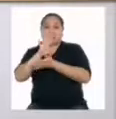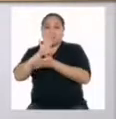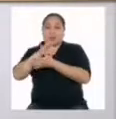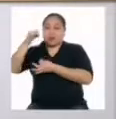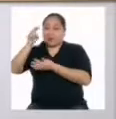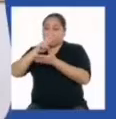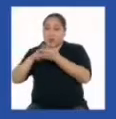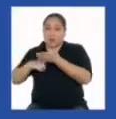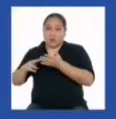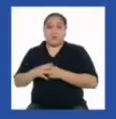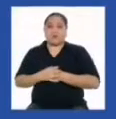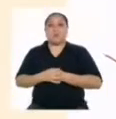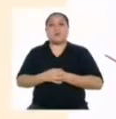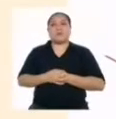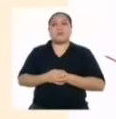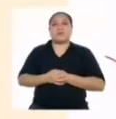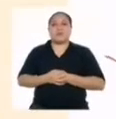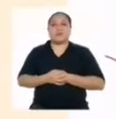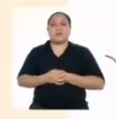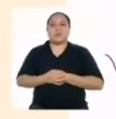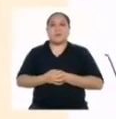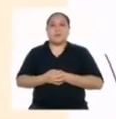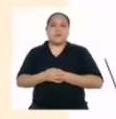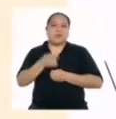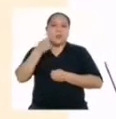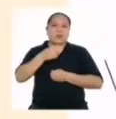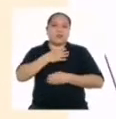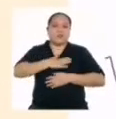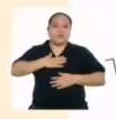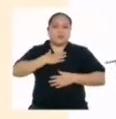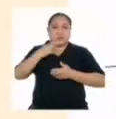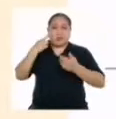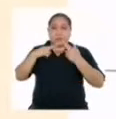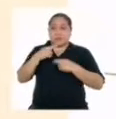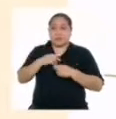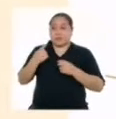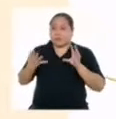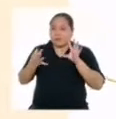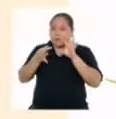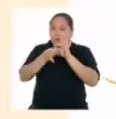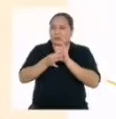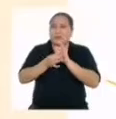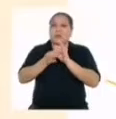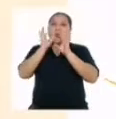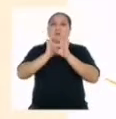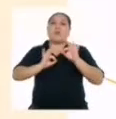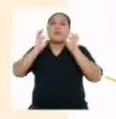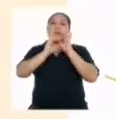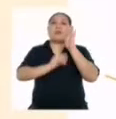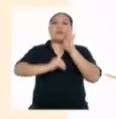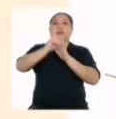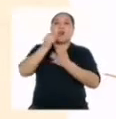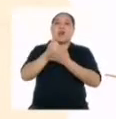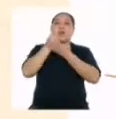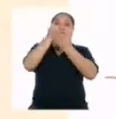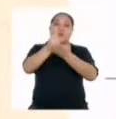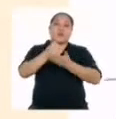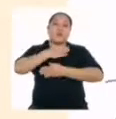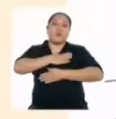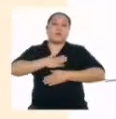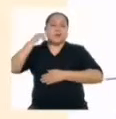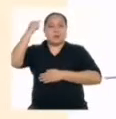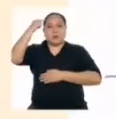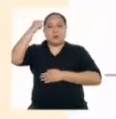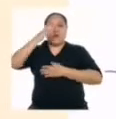Pasemos al segundo párrafo. El esparcimiento y la recreación son esenciales en el desarrollo, porque contribuyen al